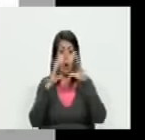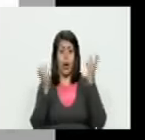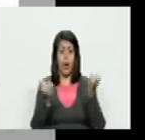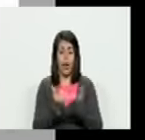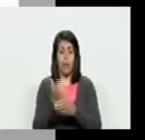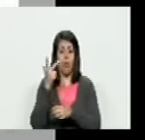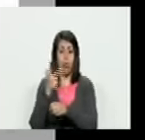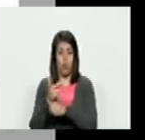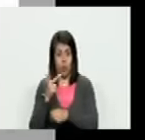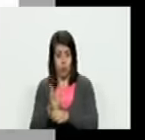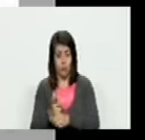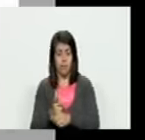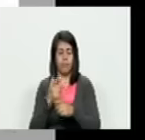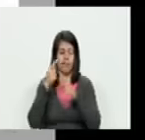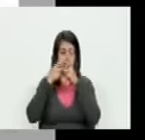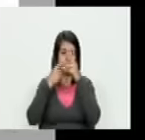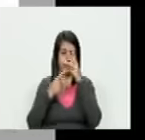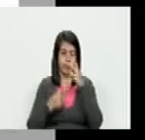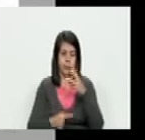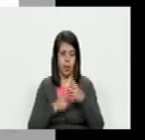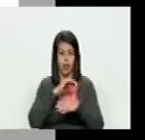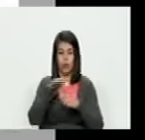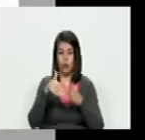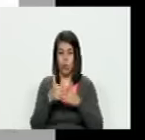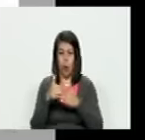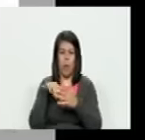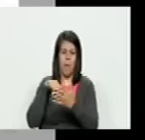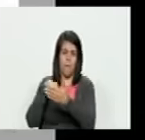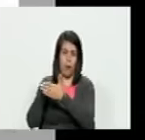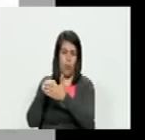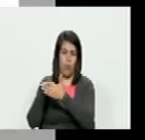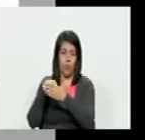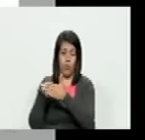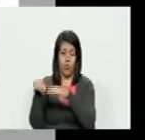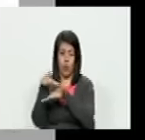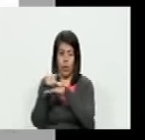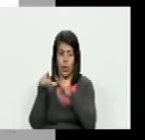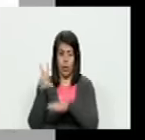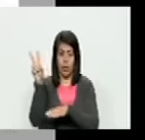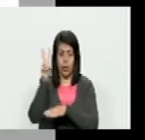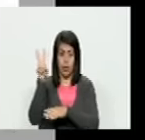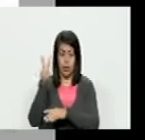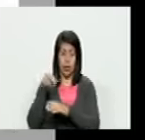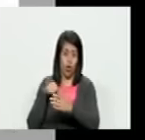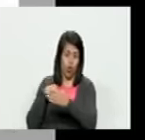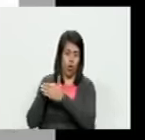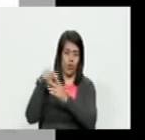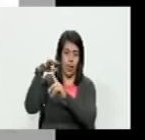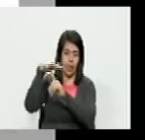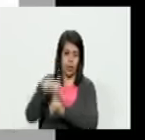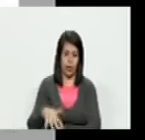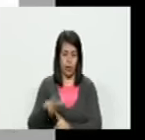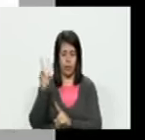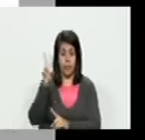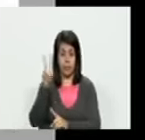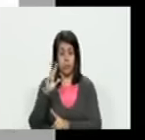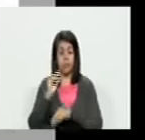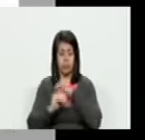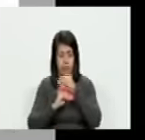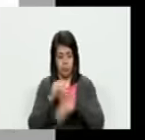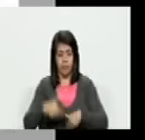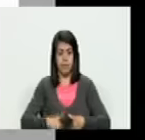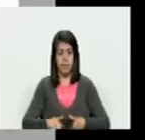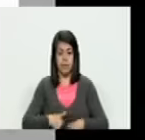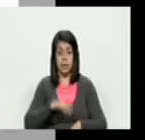Guatemala etcétera todos nos estamos dedicando a sabotear a Venezuela porque le estamos haciendo la guerra a la dictadura si y se hace cargo un